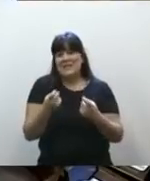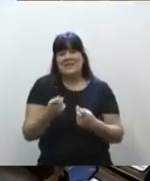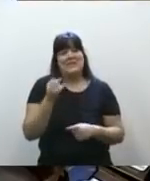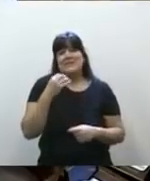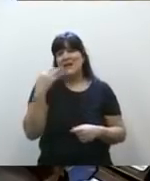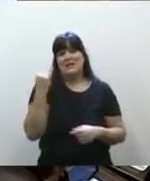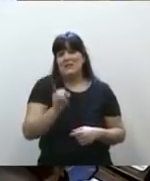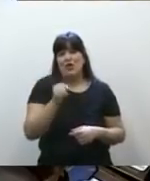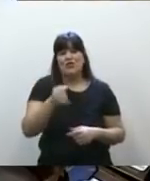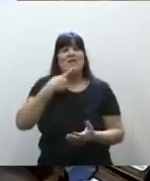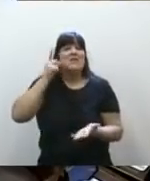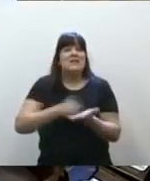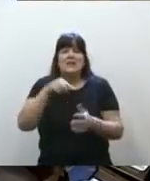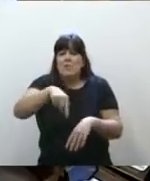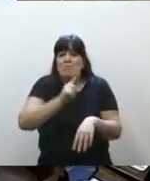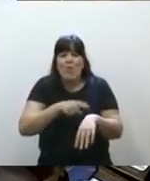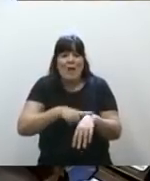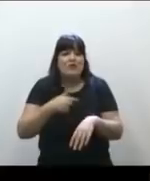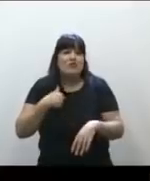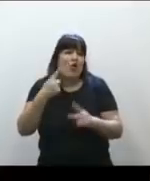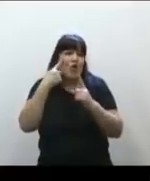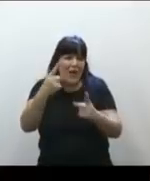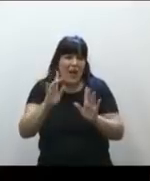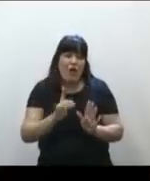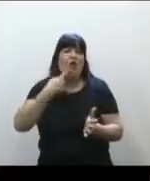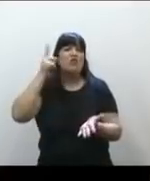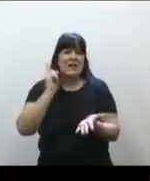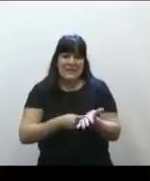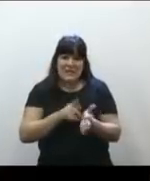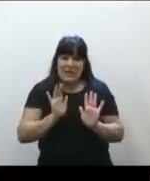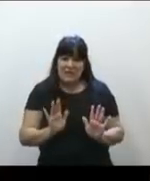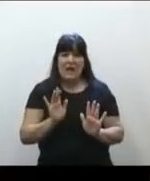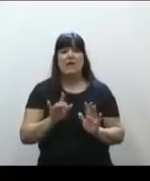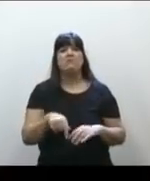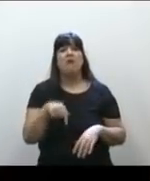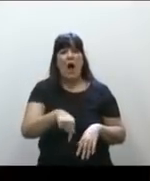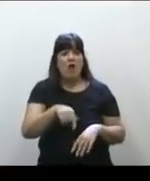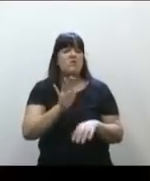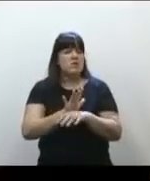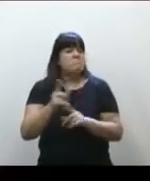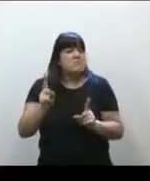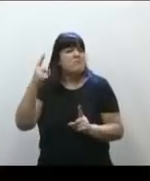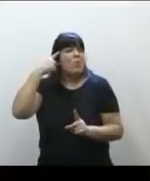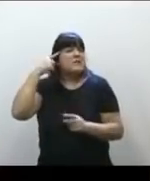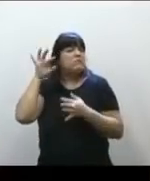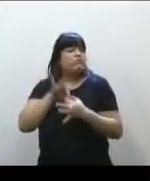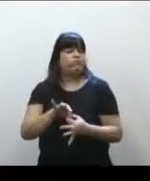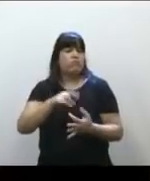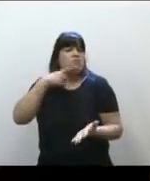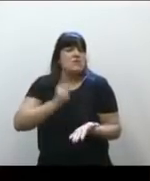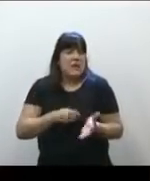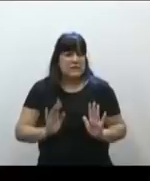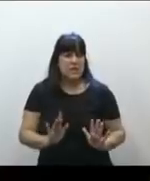de decidir en este momento. Y creo que estamos decidiendo por lo menos con nuestras convicciones, con